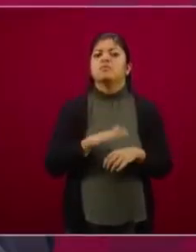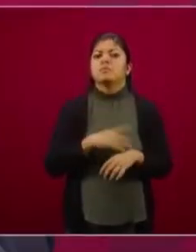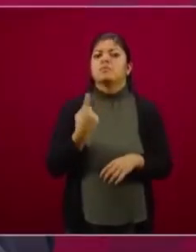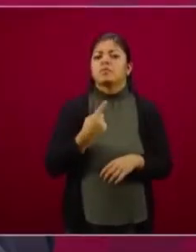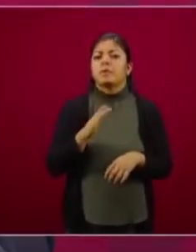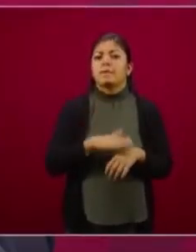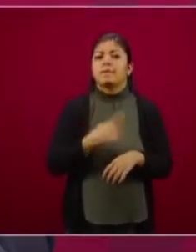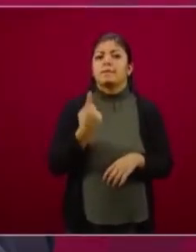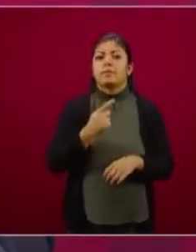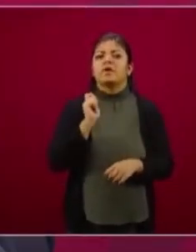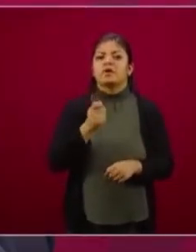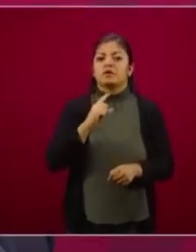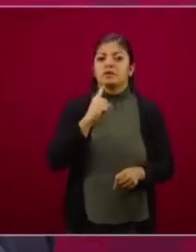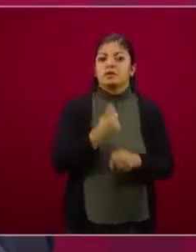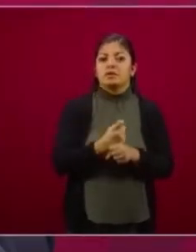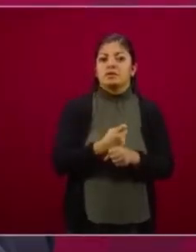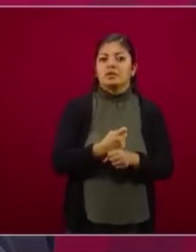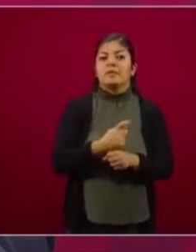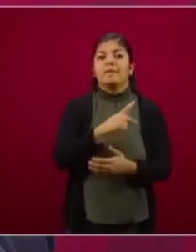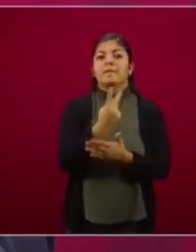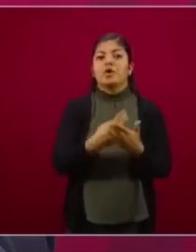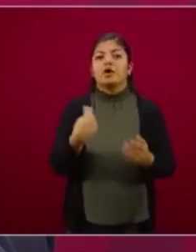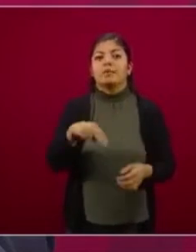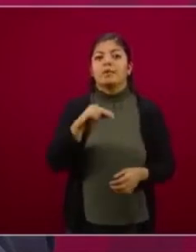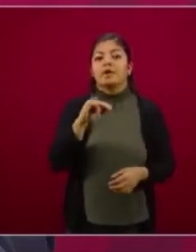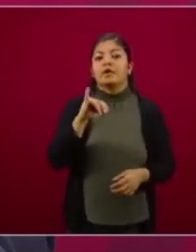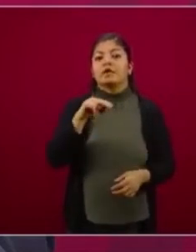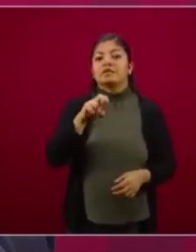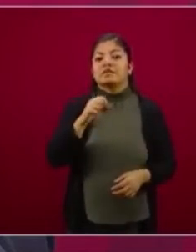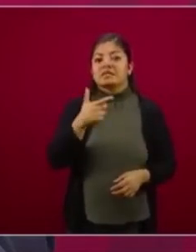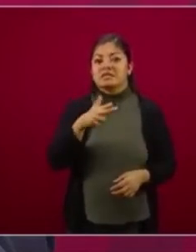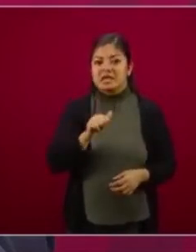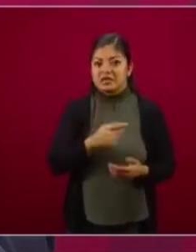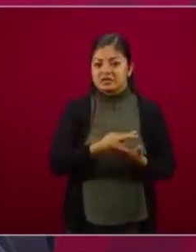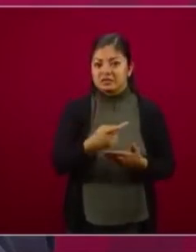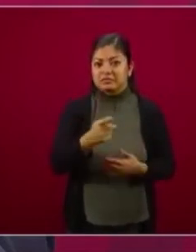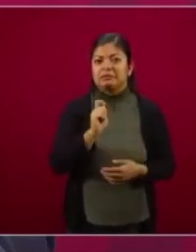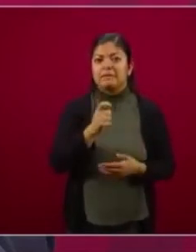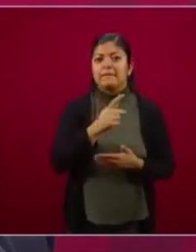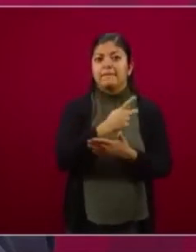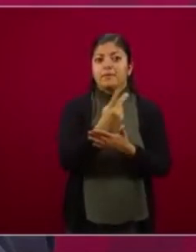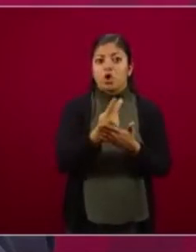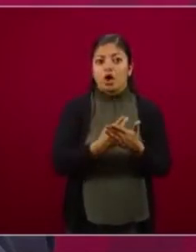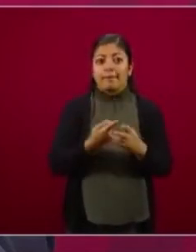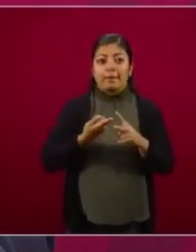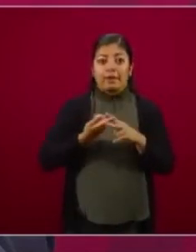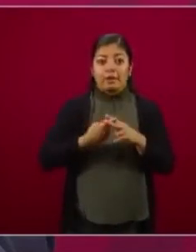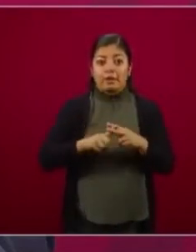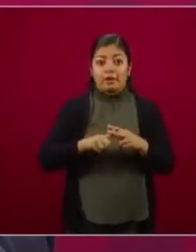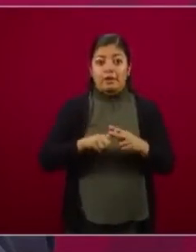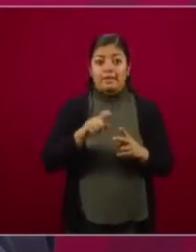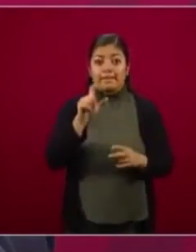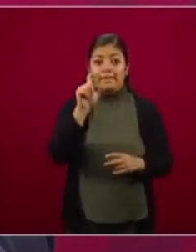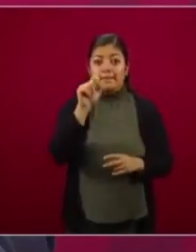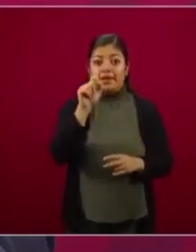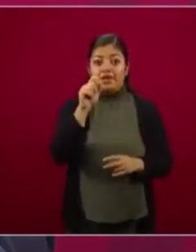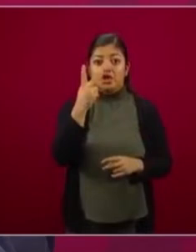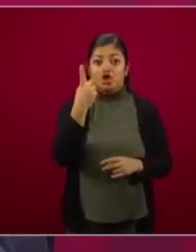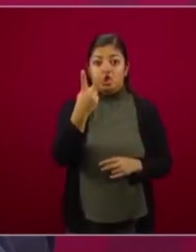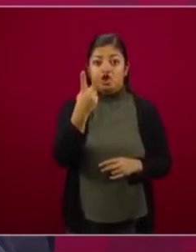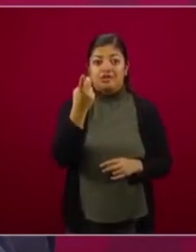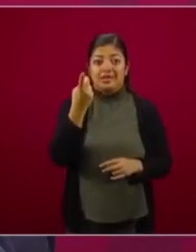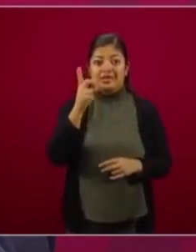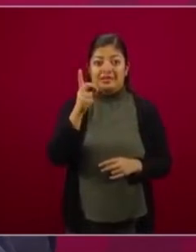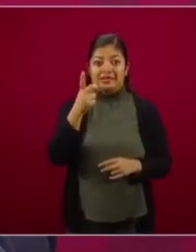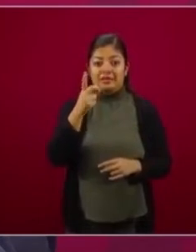e insiglias del gobierno de la República, un programa que inició el 22 de diciembre de